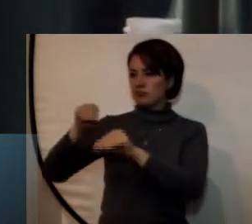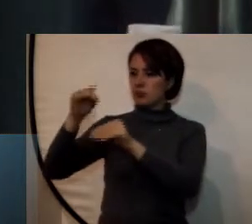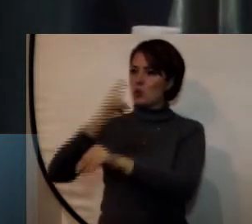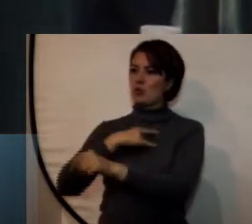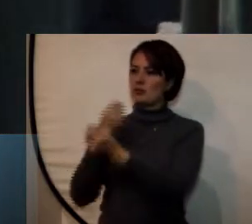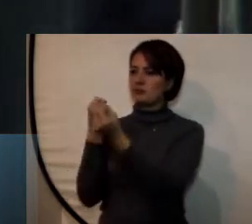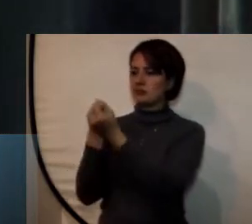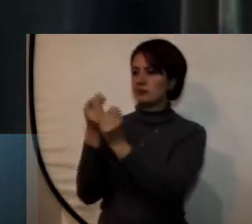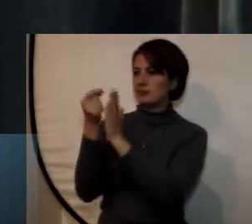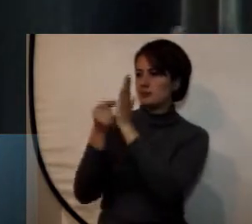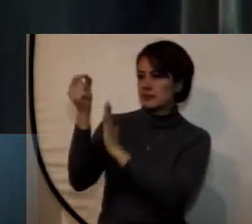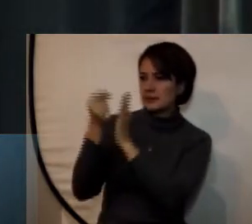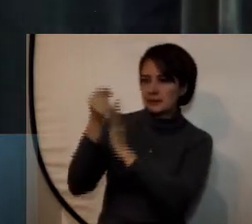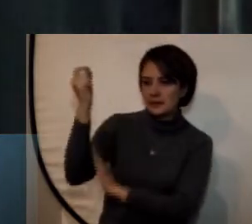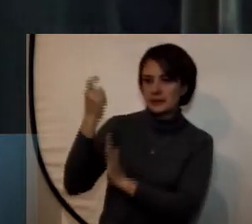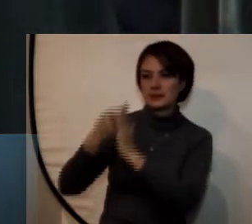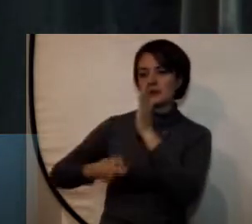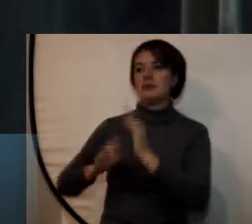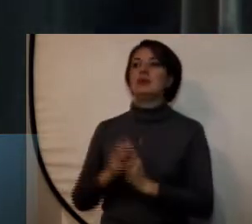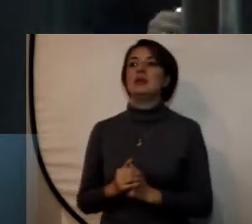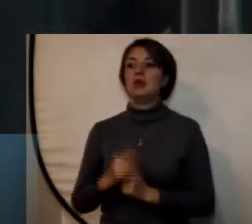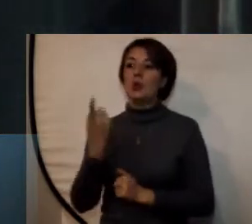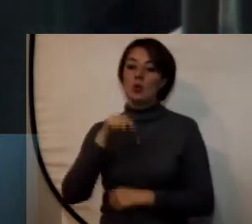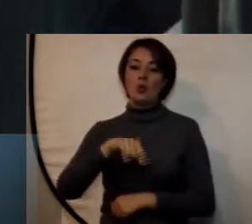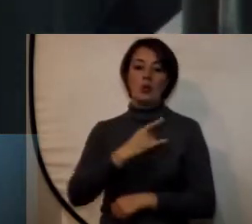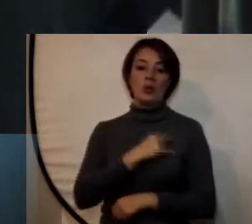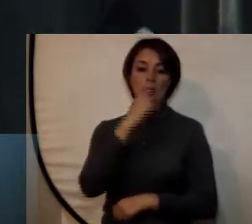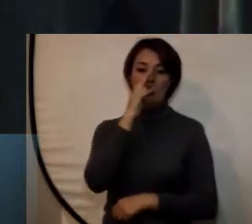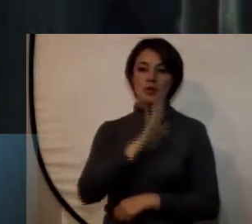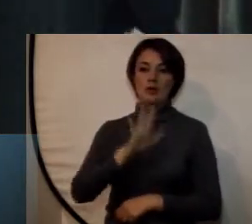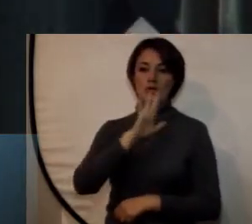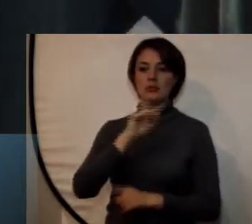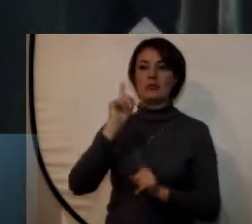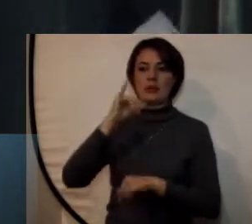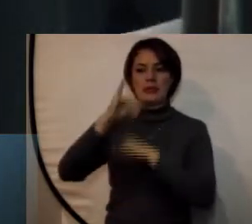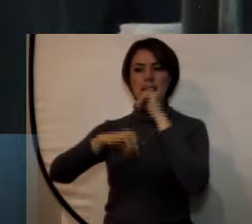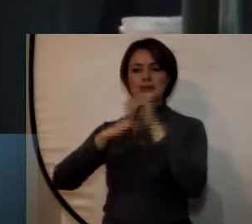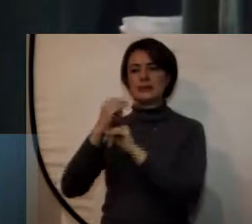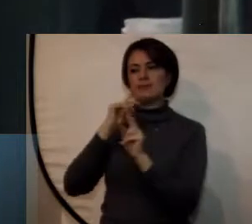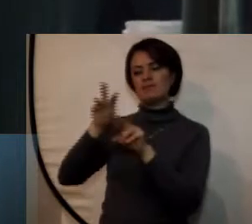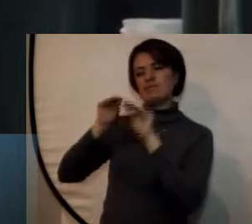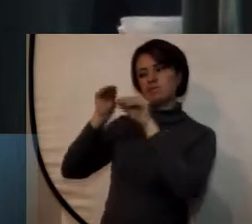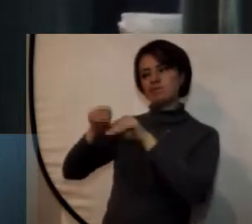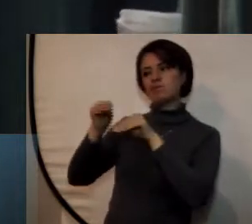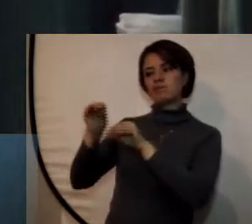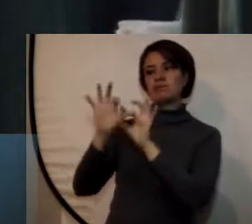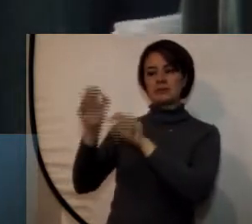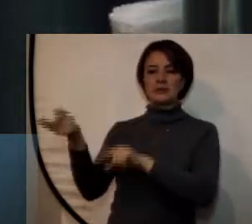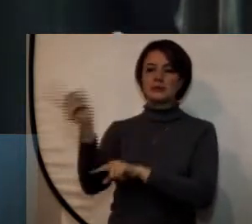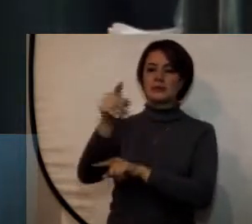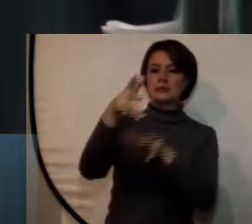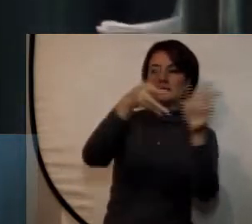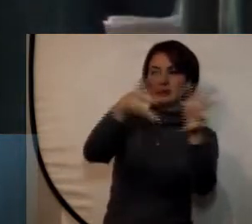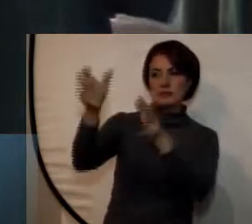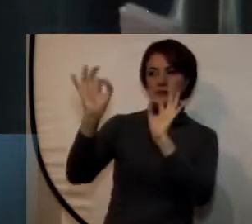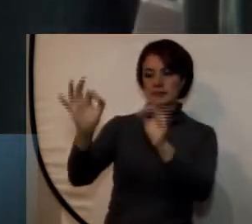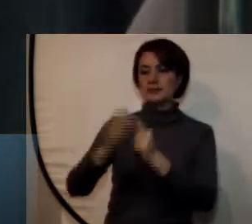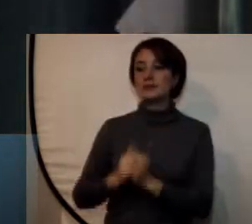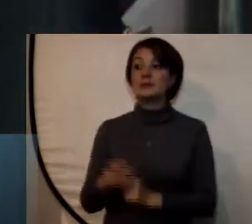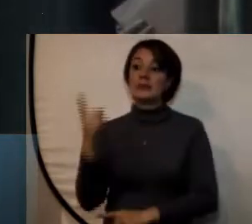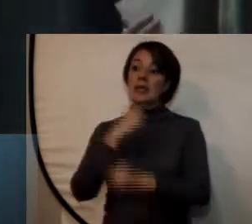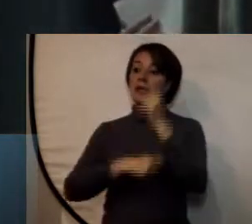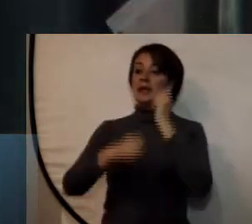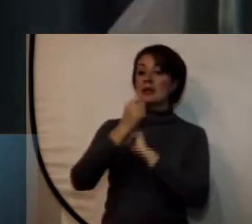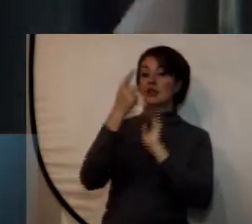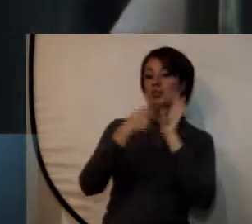universidad no solamente en las universidades nacionales sino a escala internacional y en las pasadas convocatorias del año